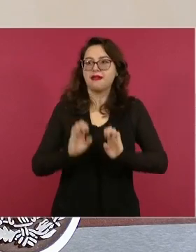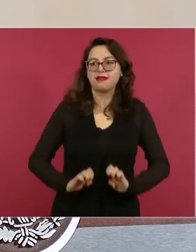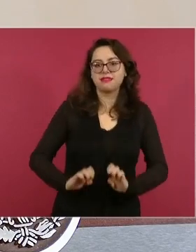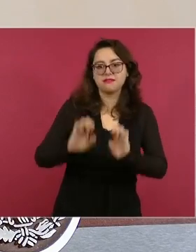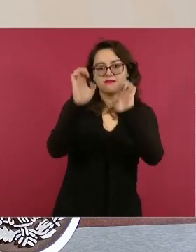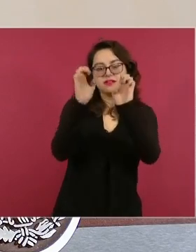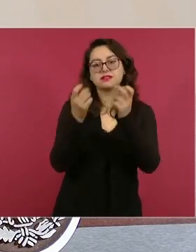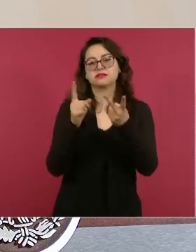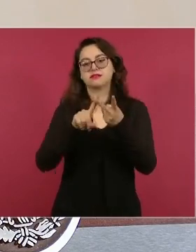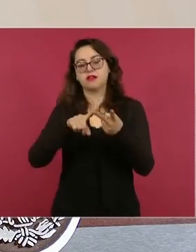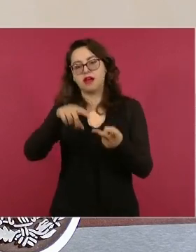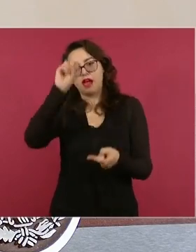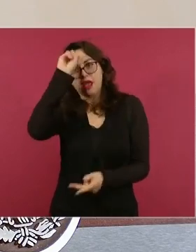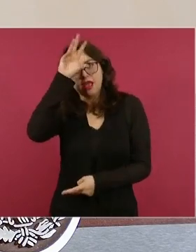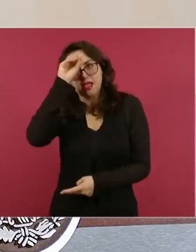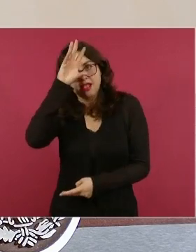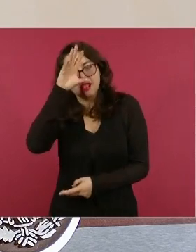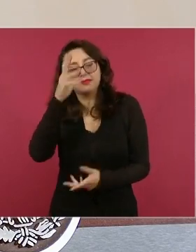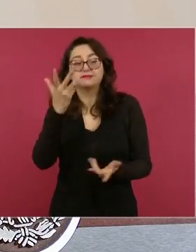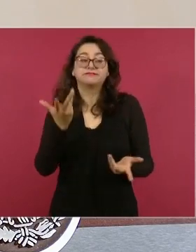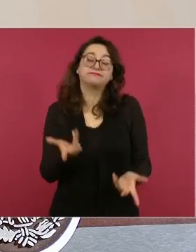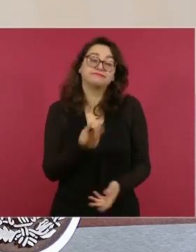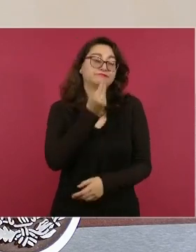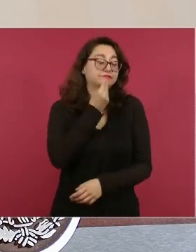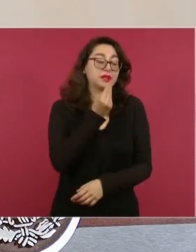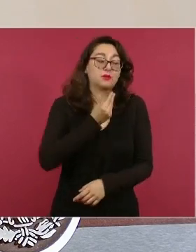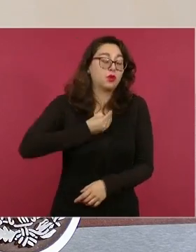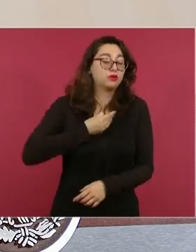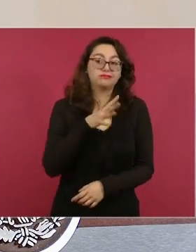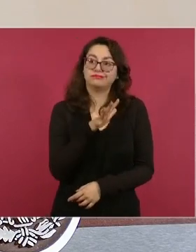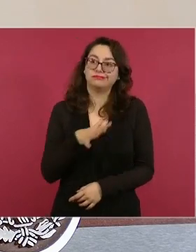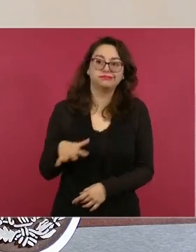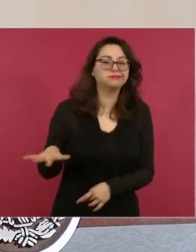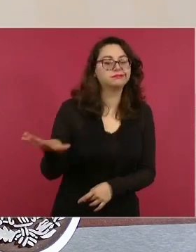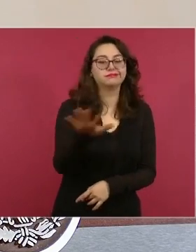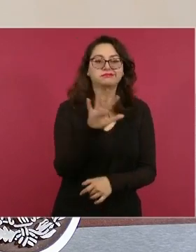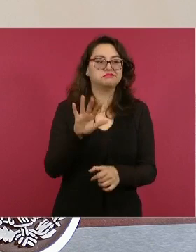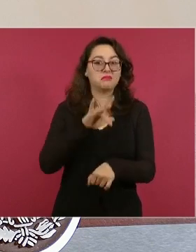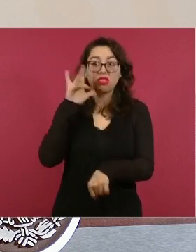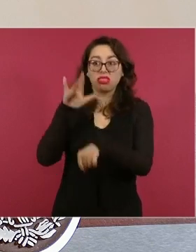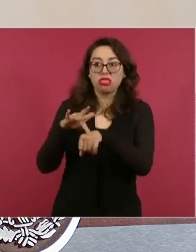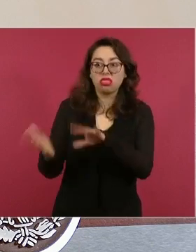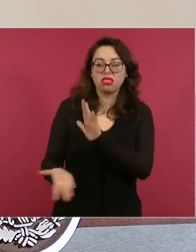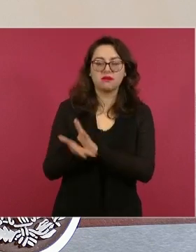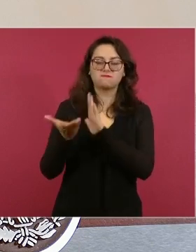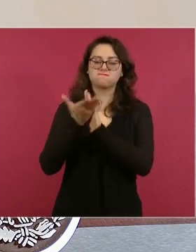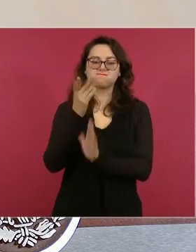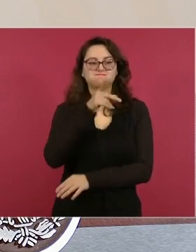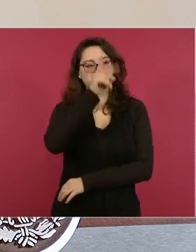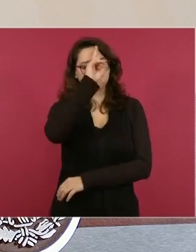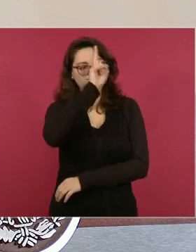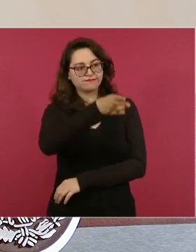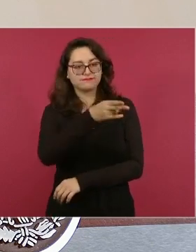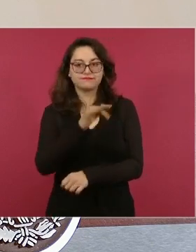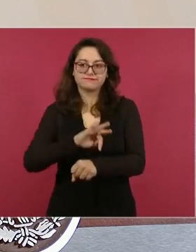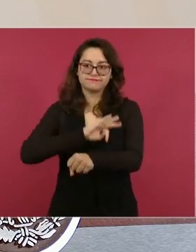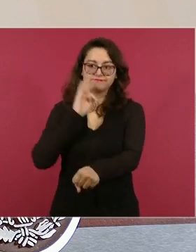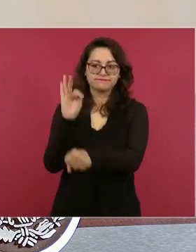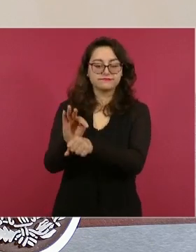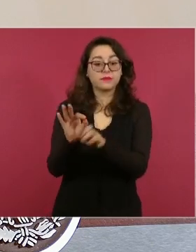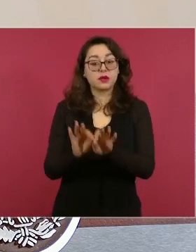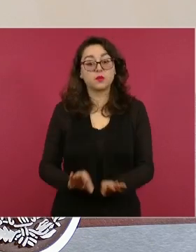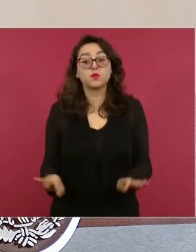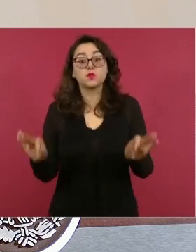de minería a cielo abierto. Esta área natural protegida es muy importante recordar que en el sexenio pasado